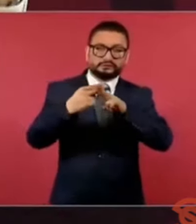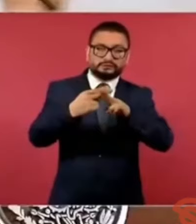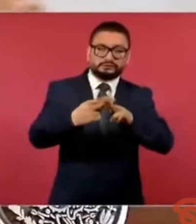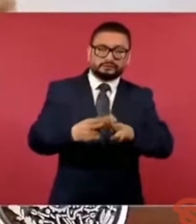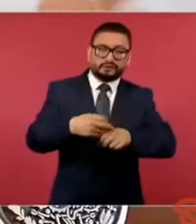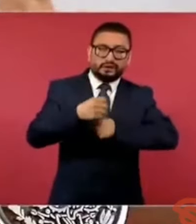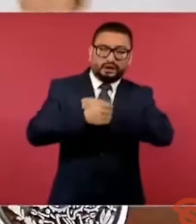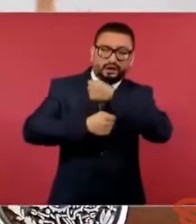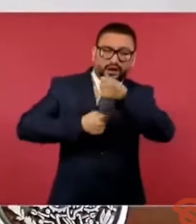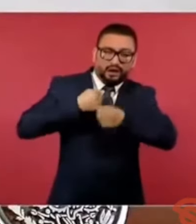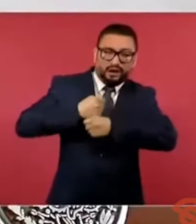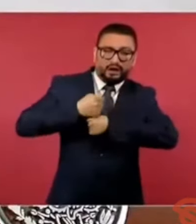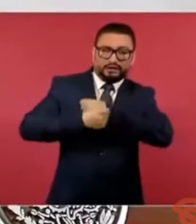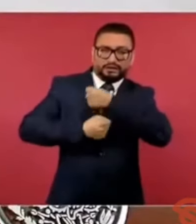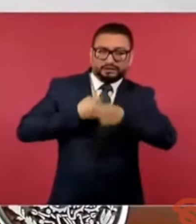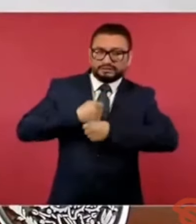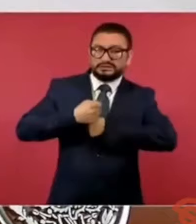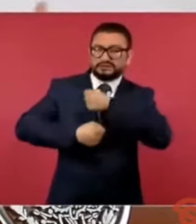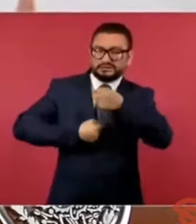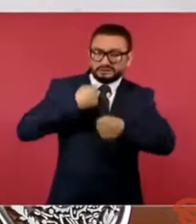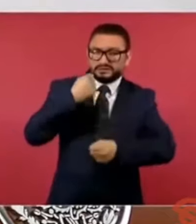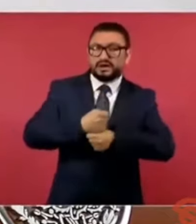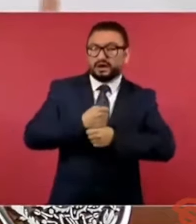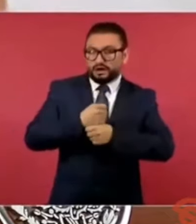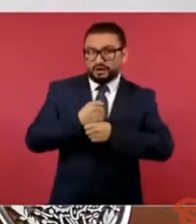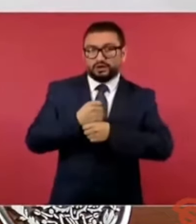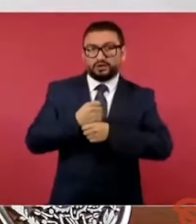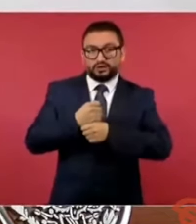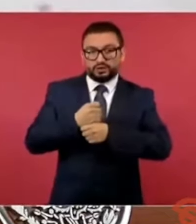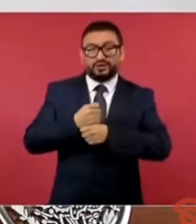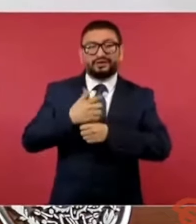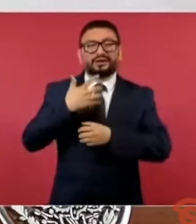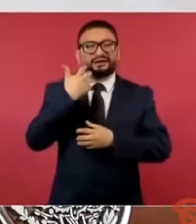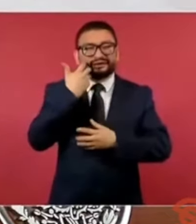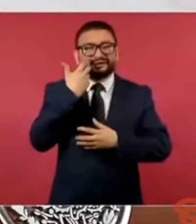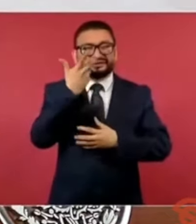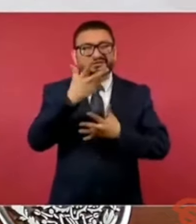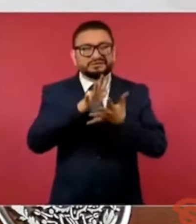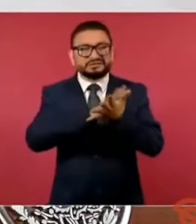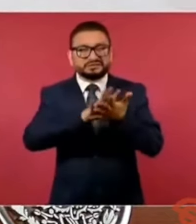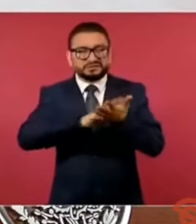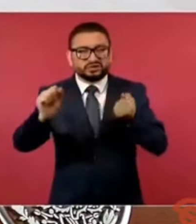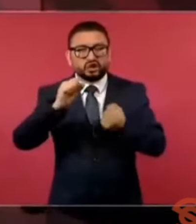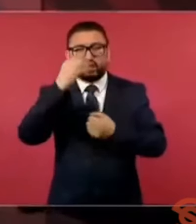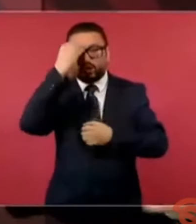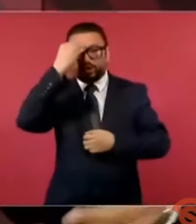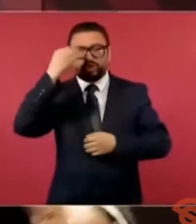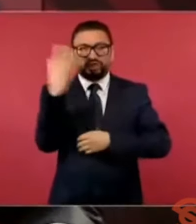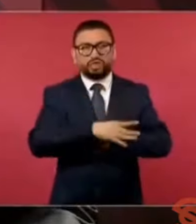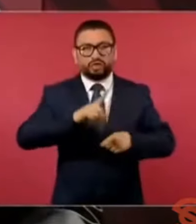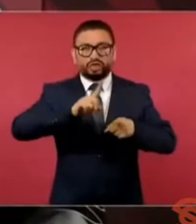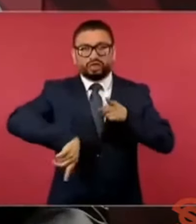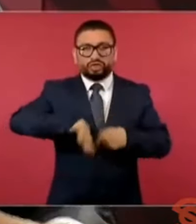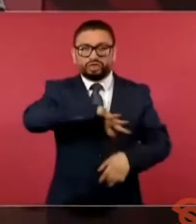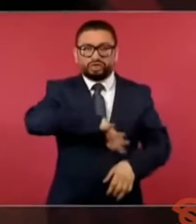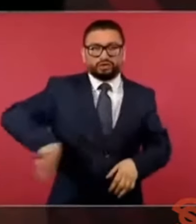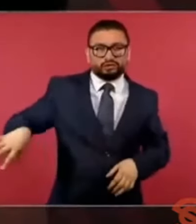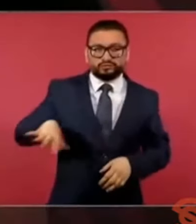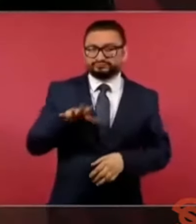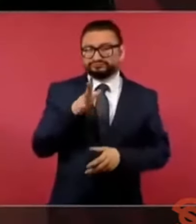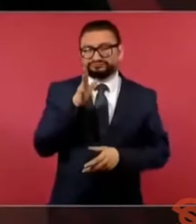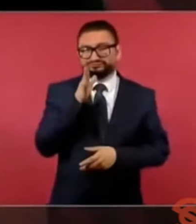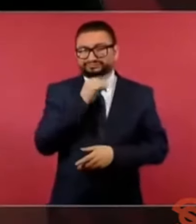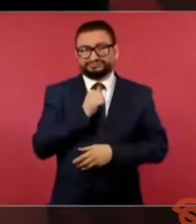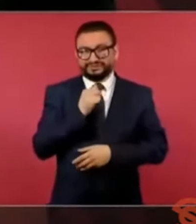siglos que quisieron destruirlo, olvidarlo, si hacerlo a un lado, eso